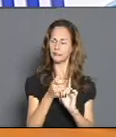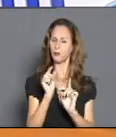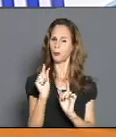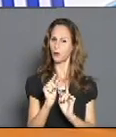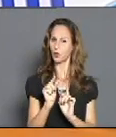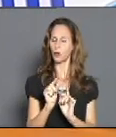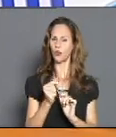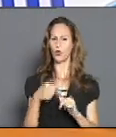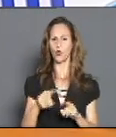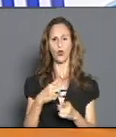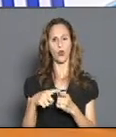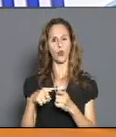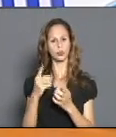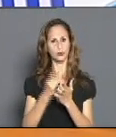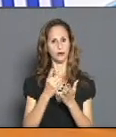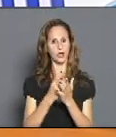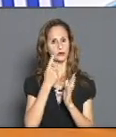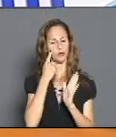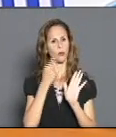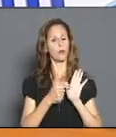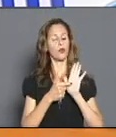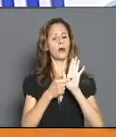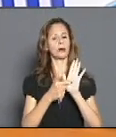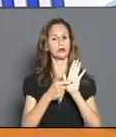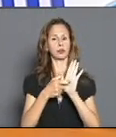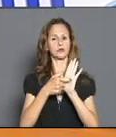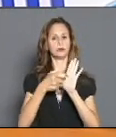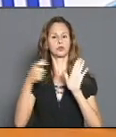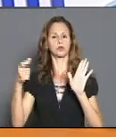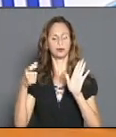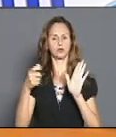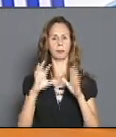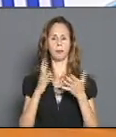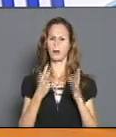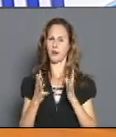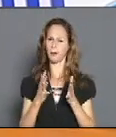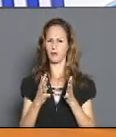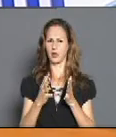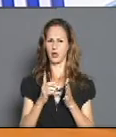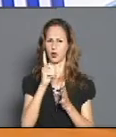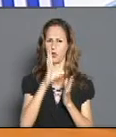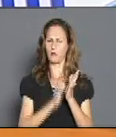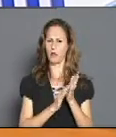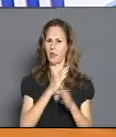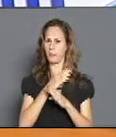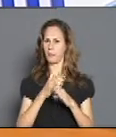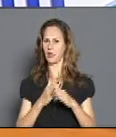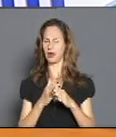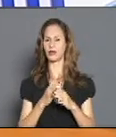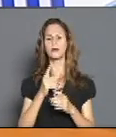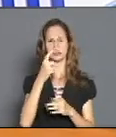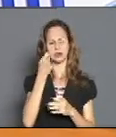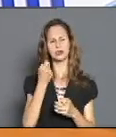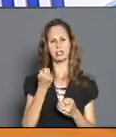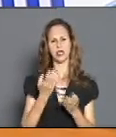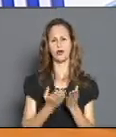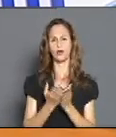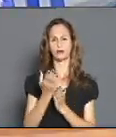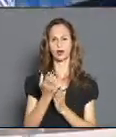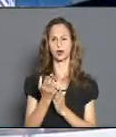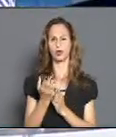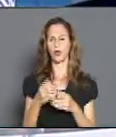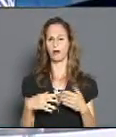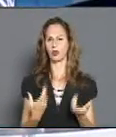de intereses de la pandemia que los tuvimos bien elevados hace alrededor de un mes y medio. Sí, disminuyendo como